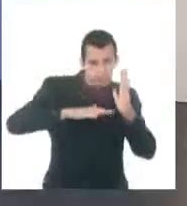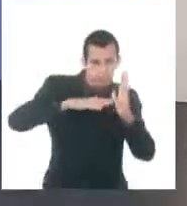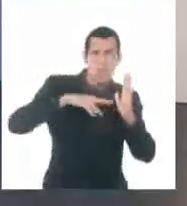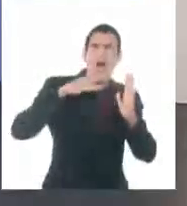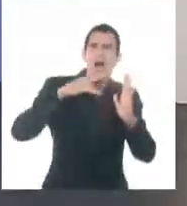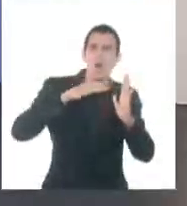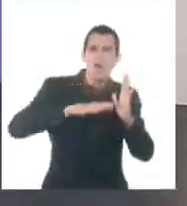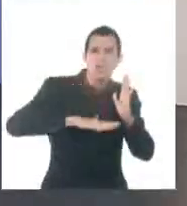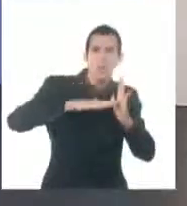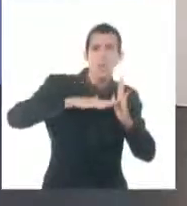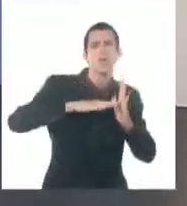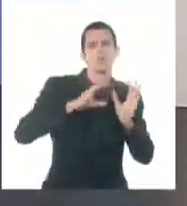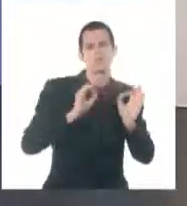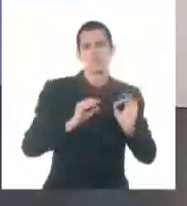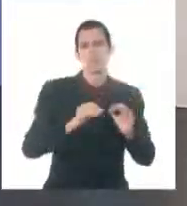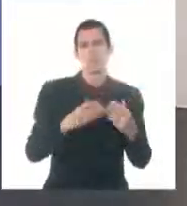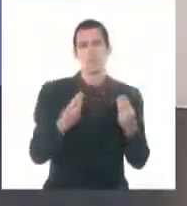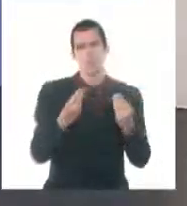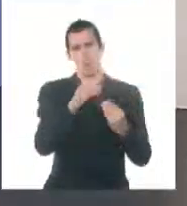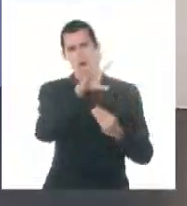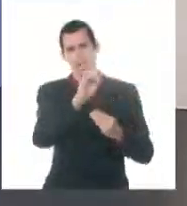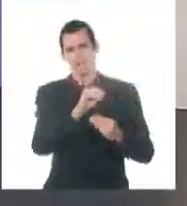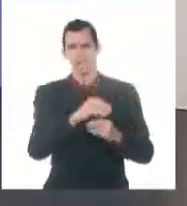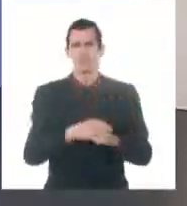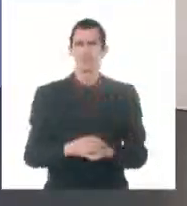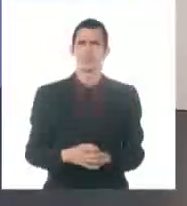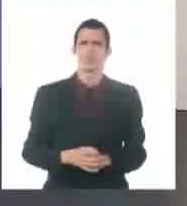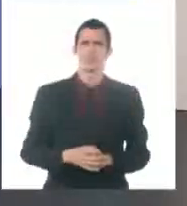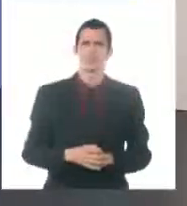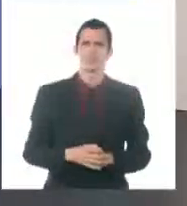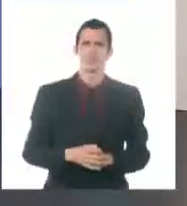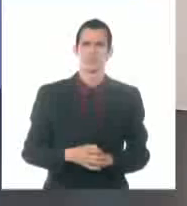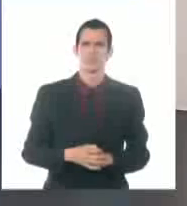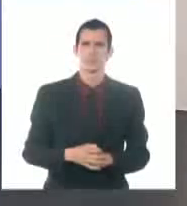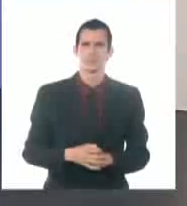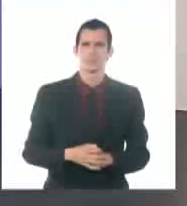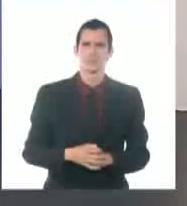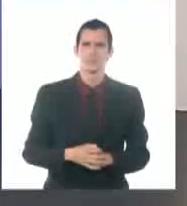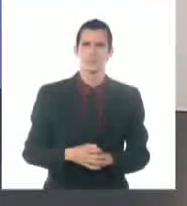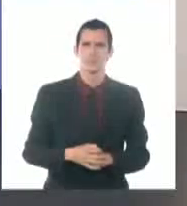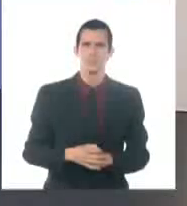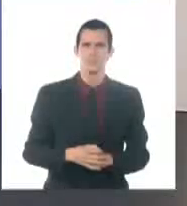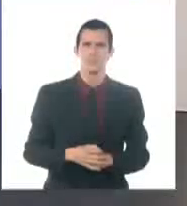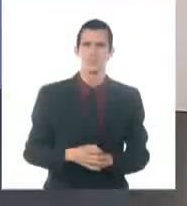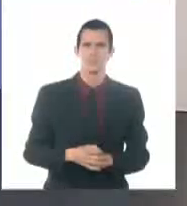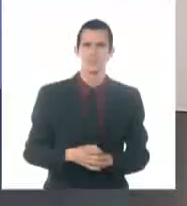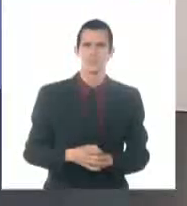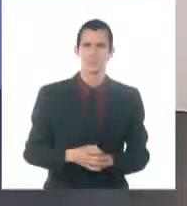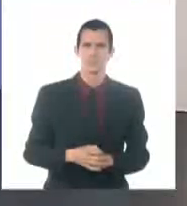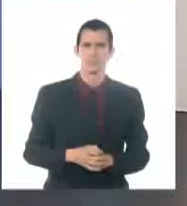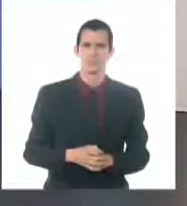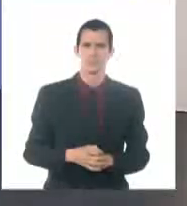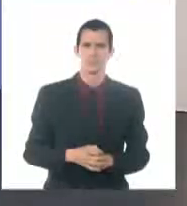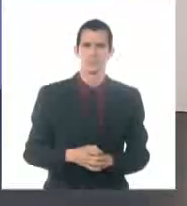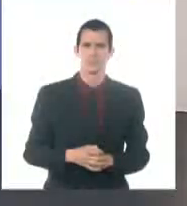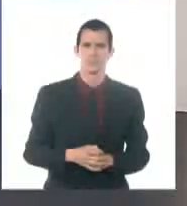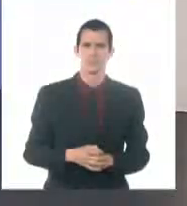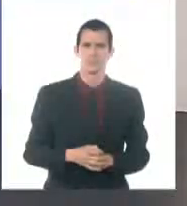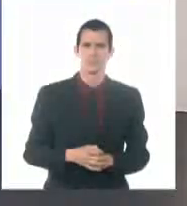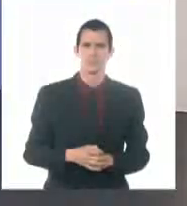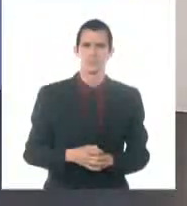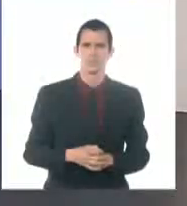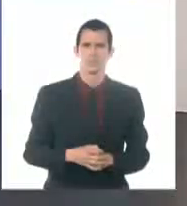todavía en horas de la noche, aunque de manera más aislada. El tránsito de esta onda tropical algo más hacia el oeste, alejándose un poco de nuestra área, permanecerá